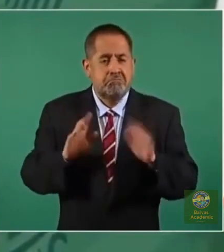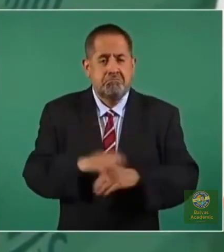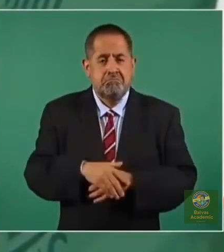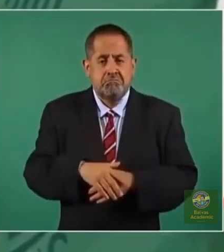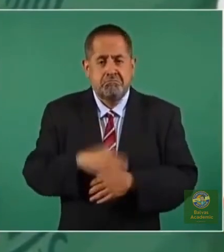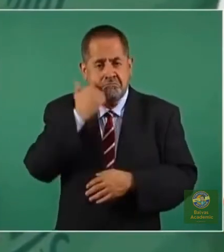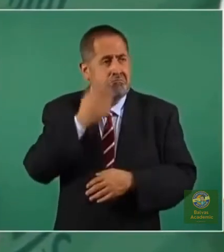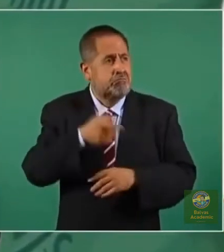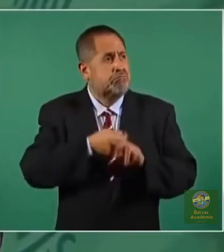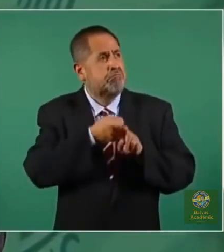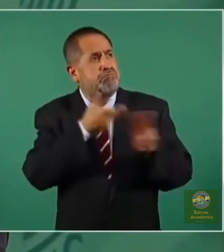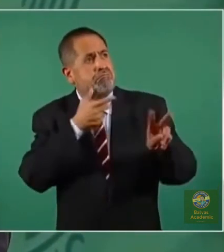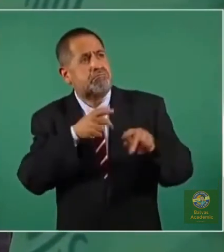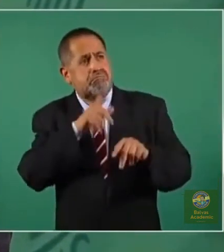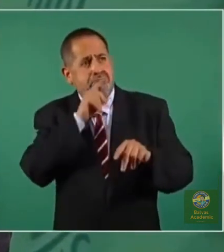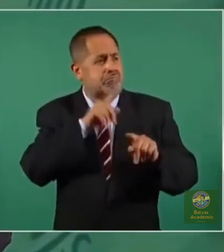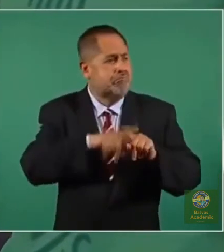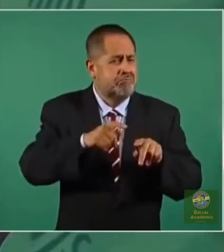de quelonios,